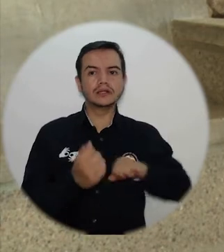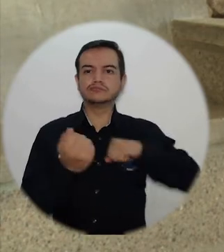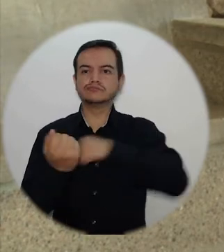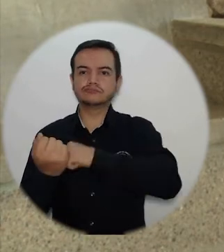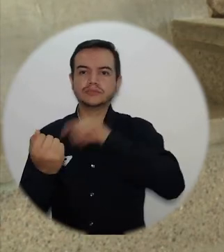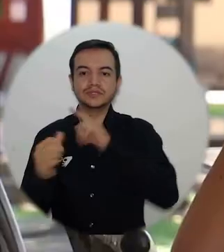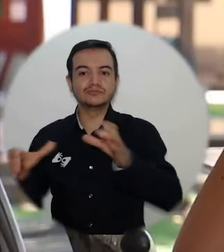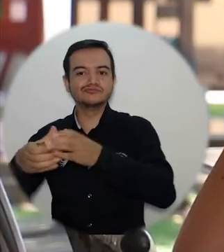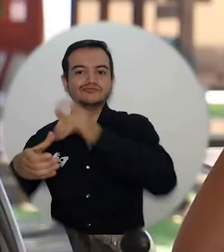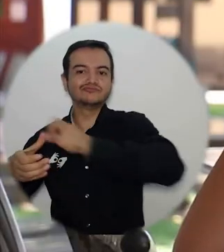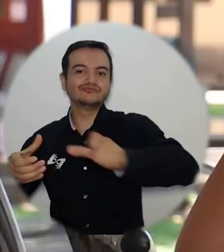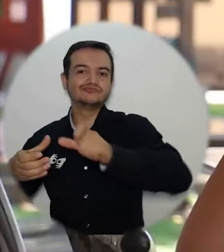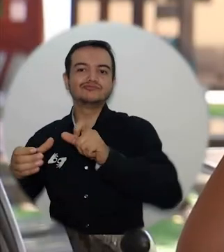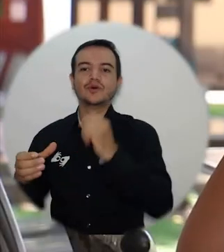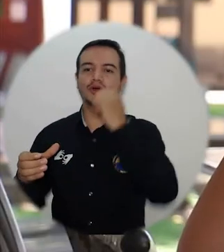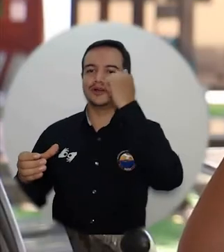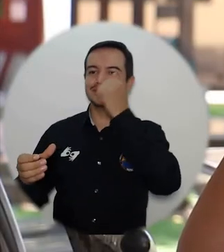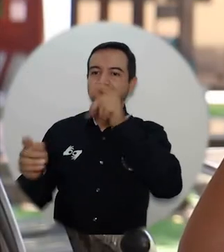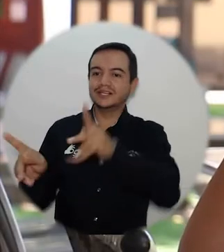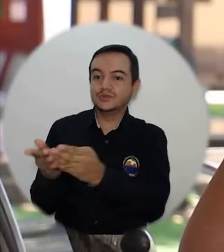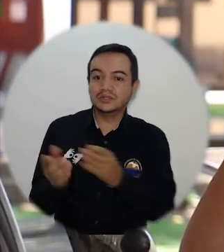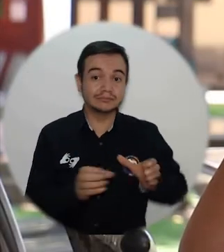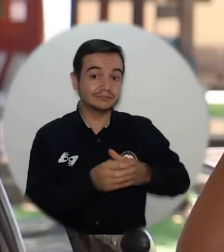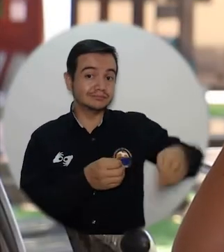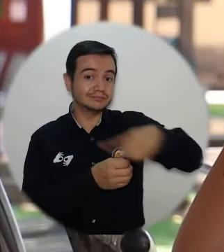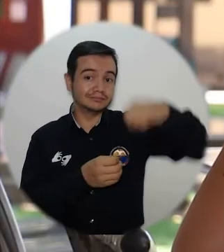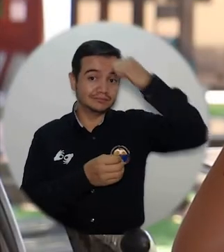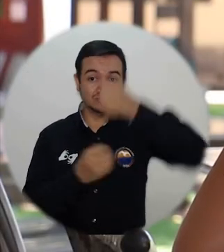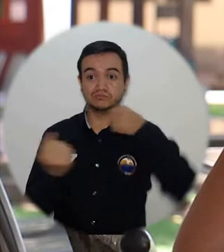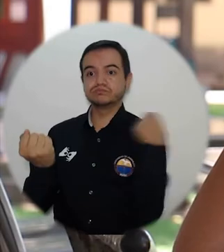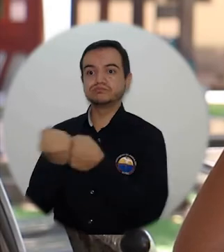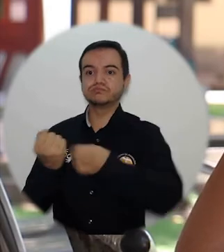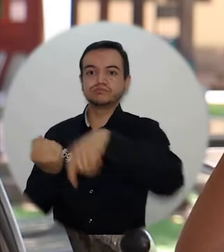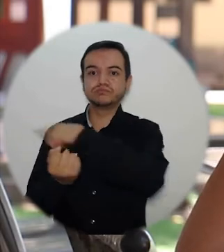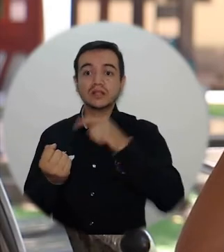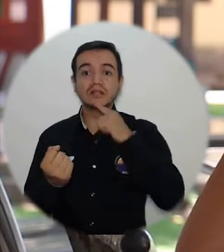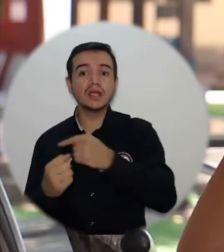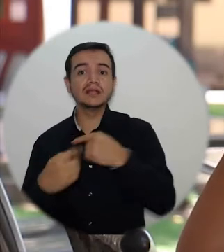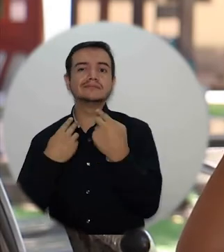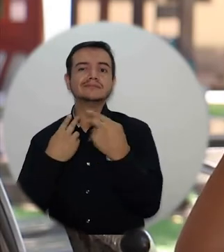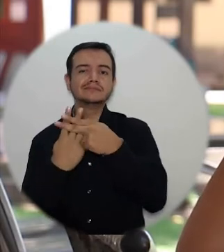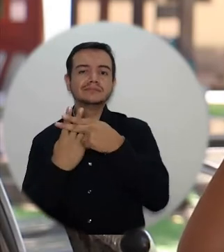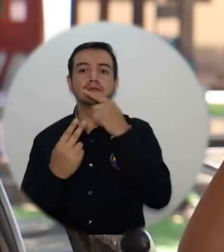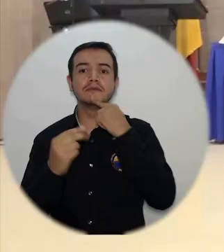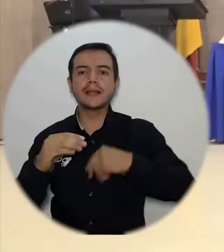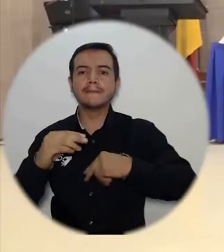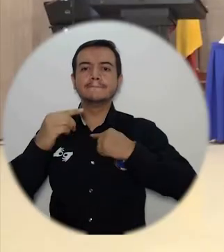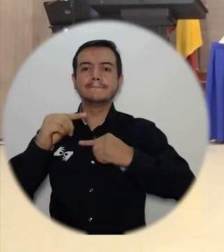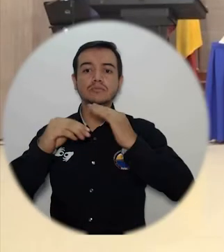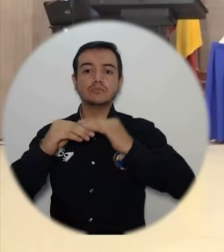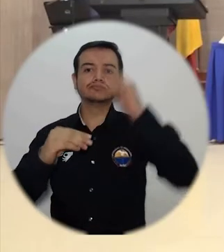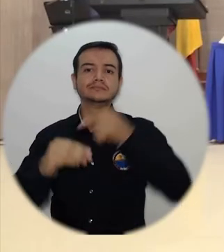significó convertirse en el único en superar el porcentaje de votos mínimos definidos para ingresar a la terna. Así fue la votación.